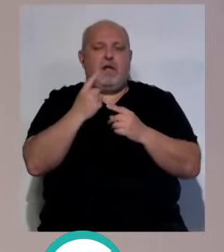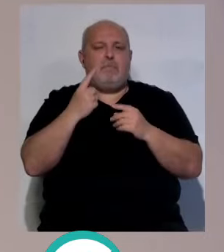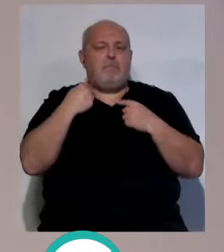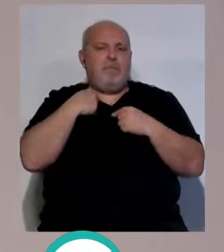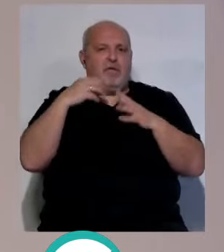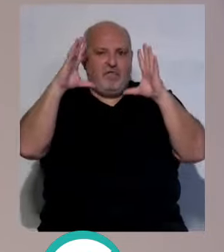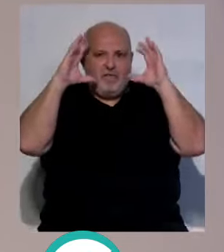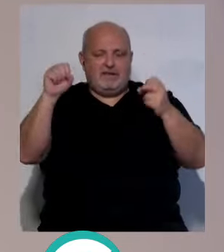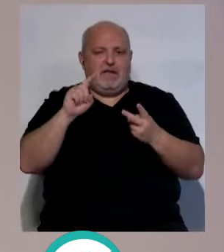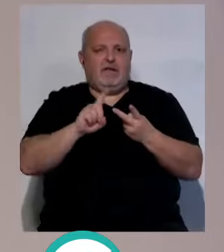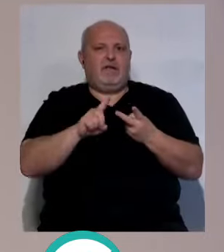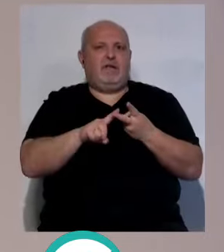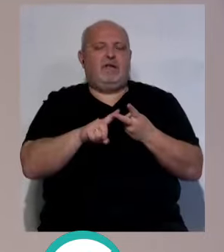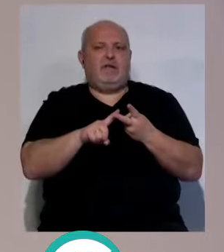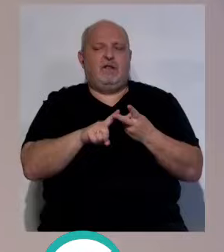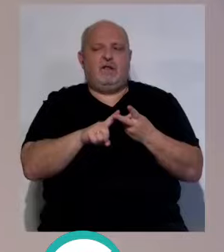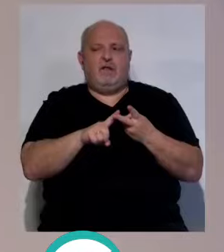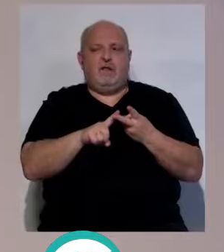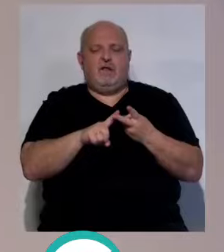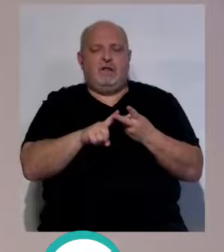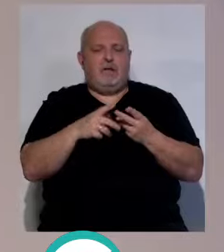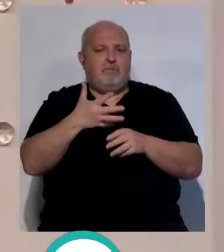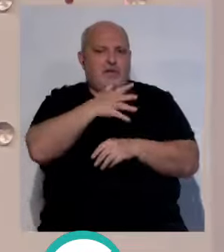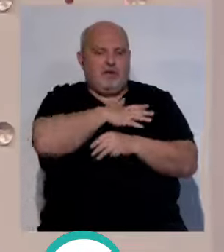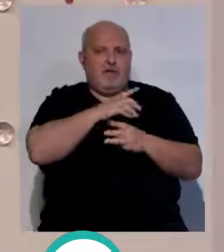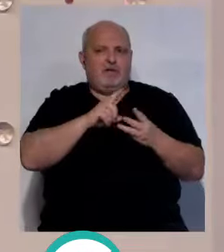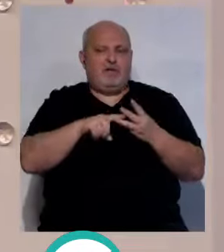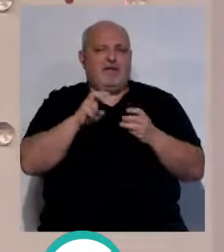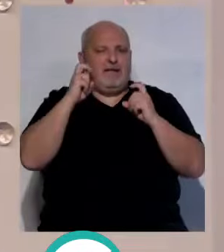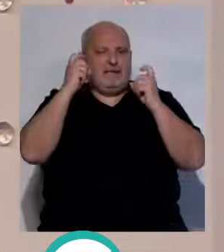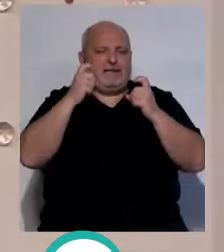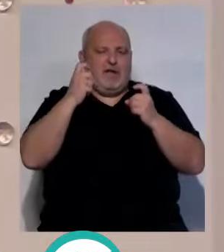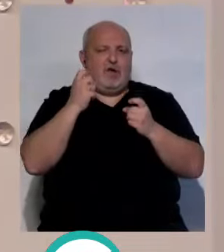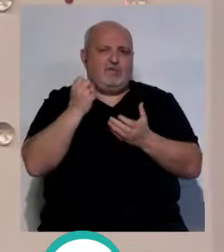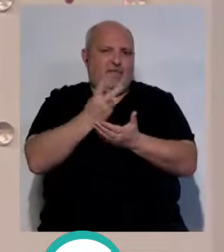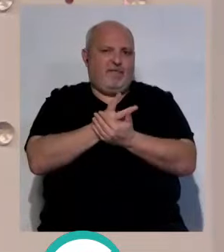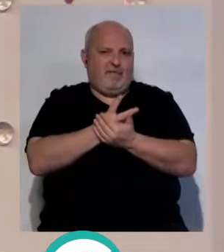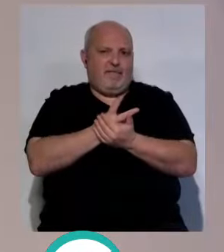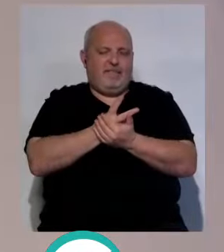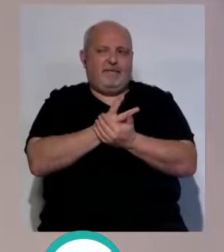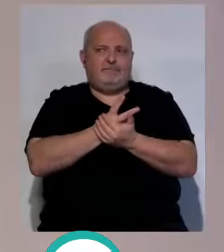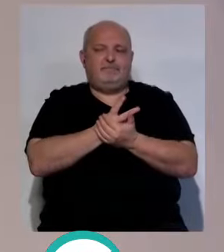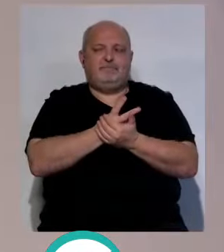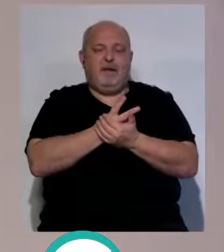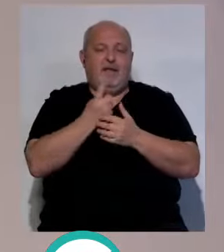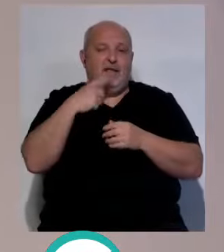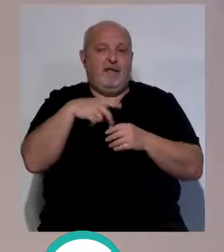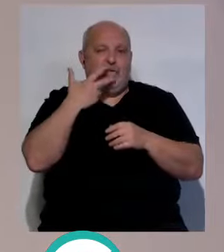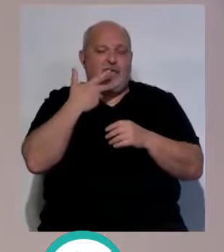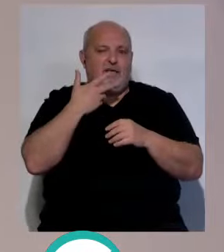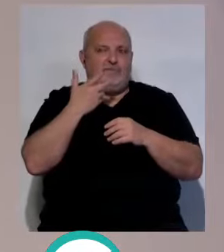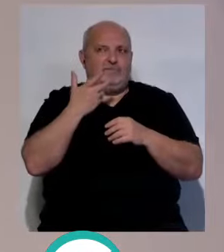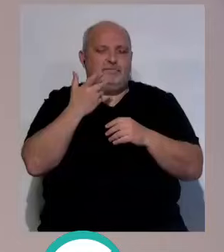el Celta, había perdido el Mallorca, había que intentar, y salir al campo